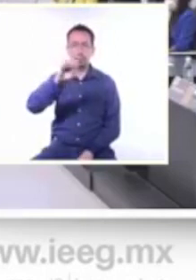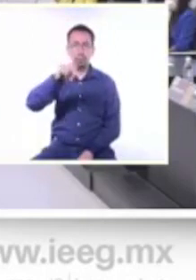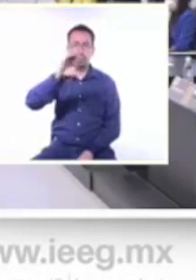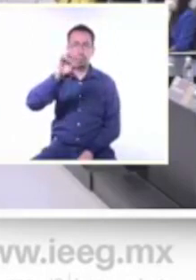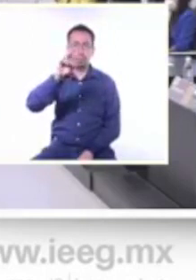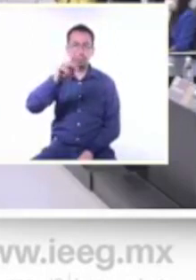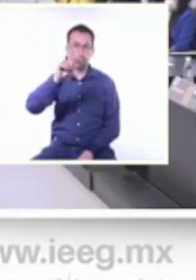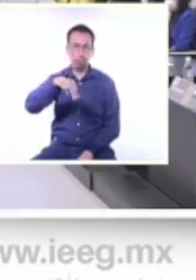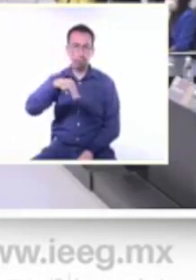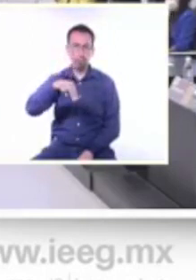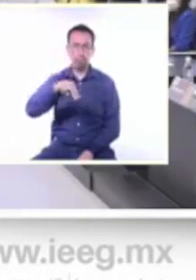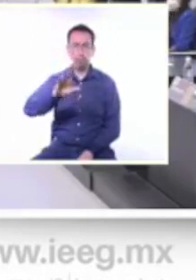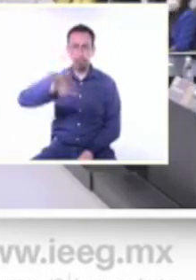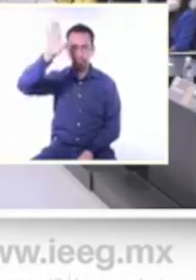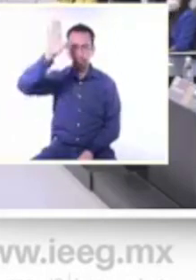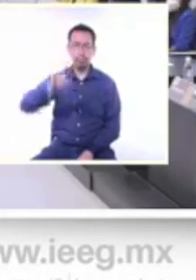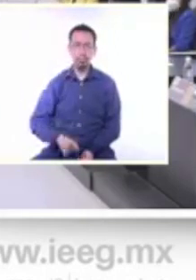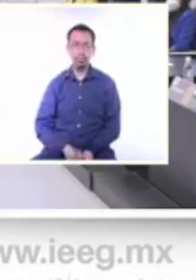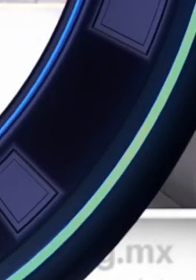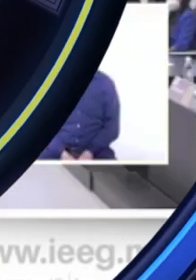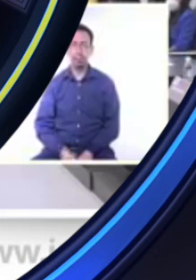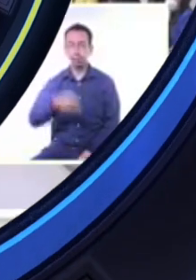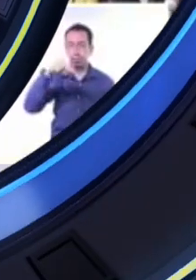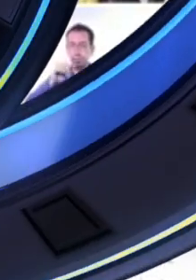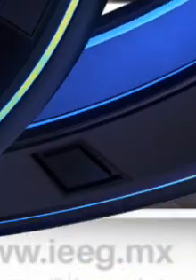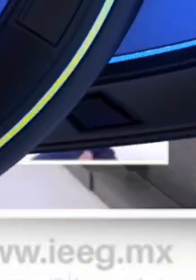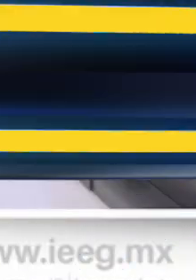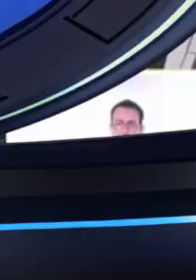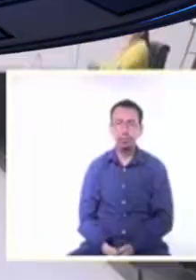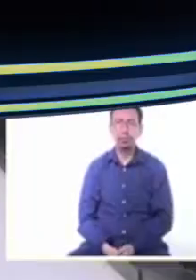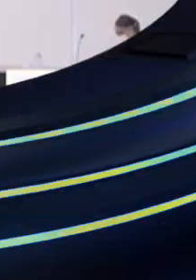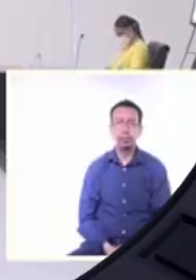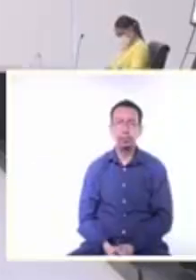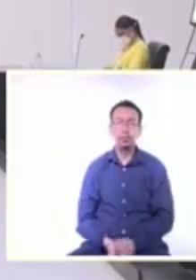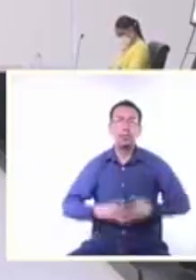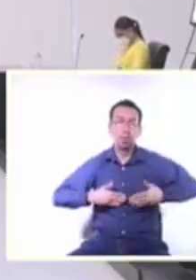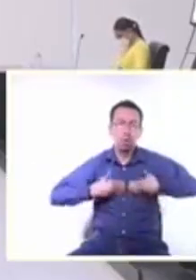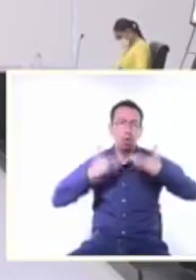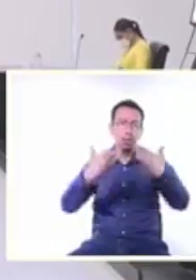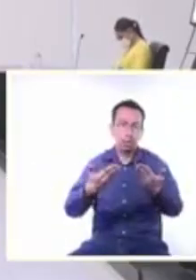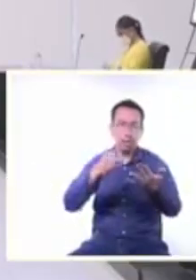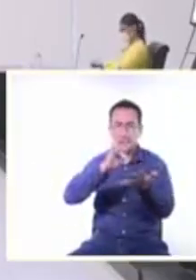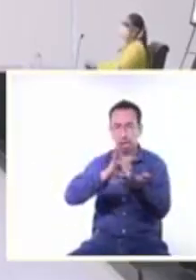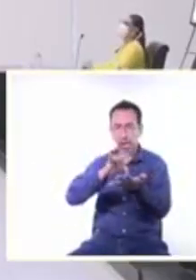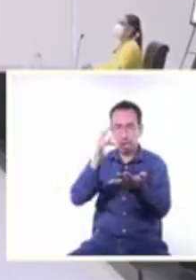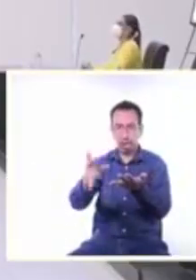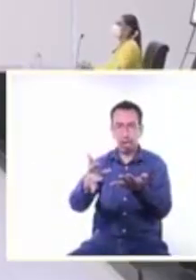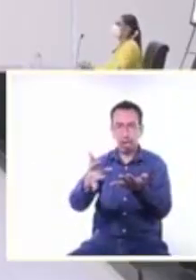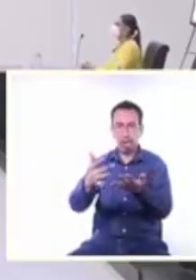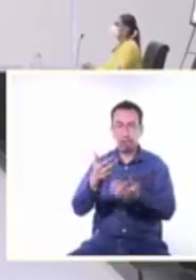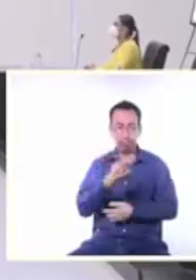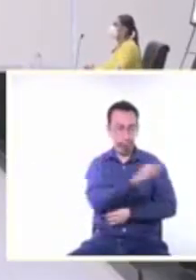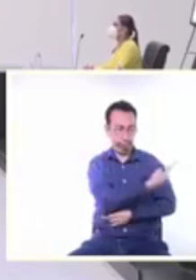designación dejando en claro su apoyo en la paridad de género quiero agradecer a mis